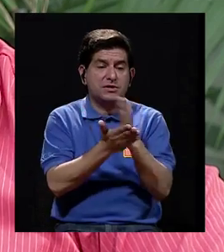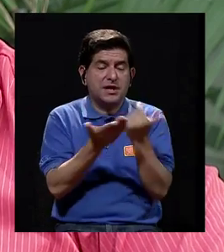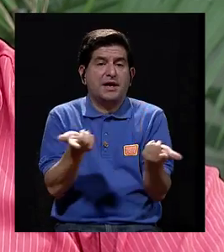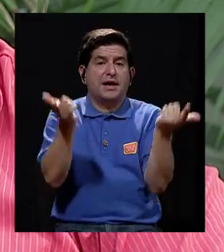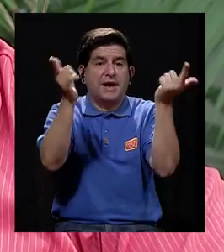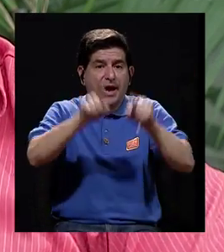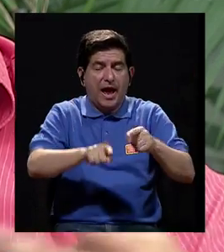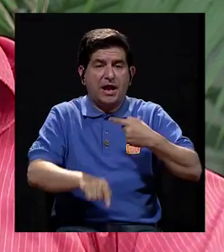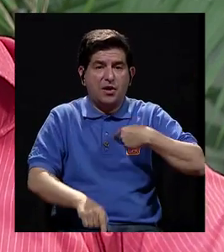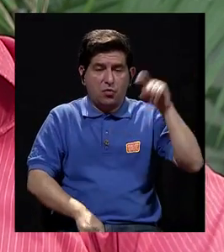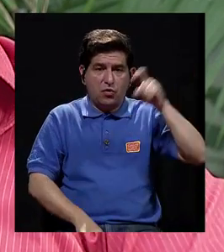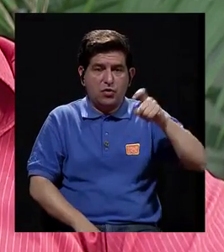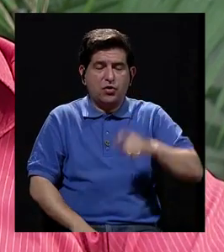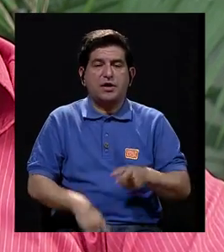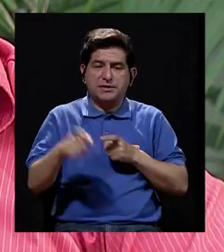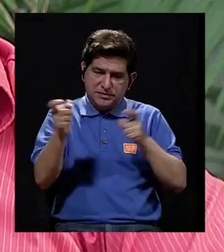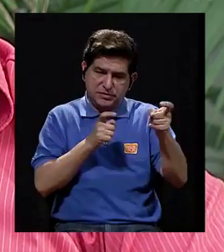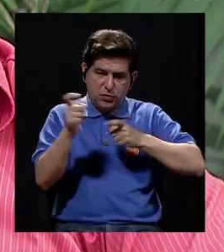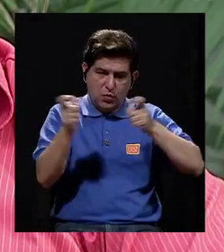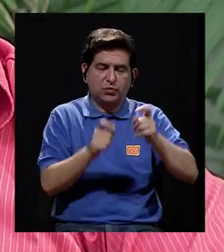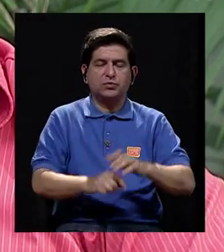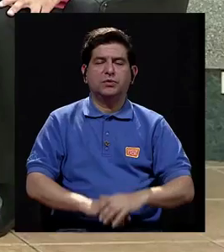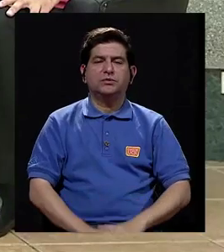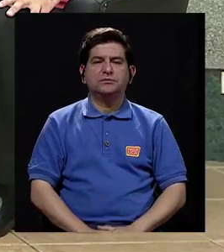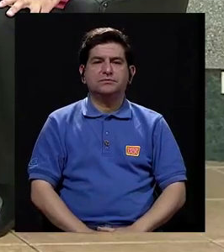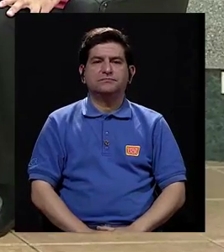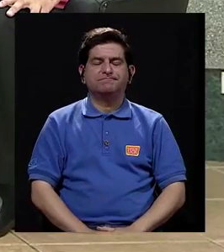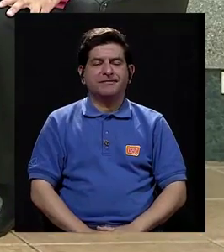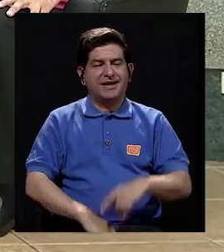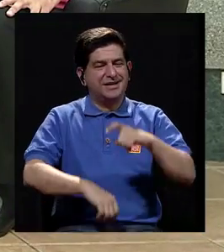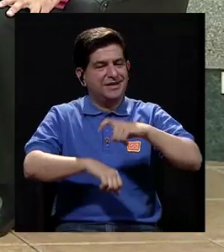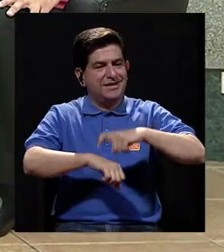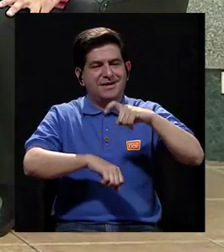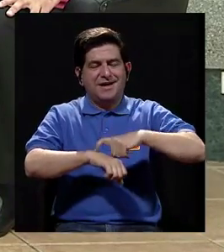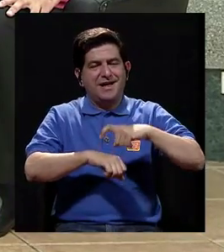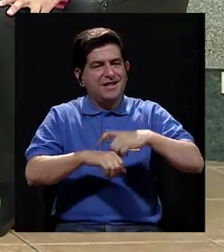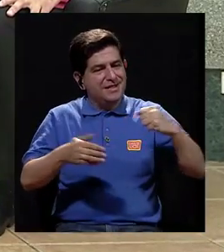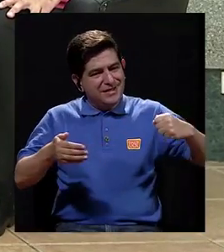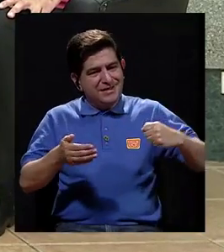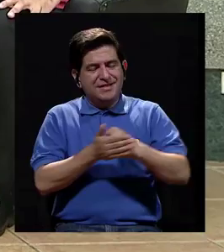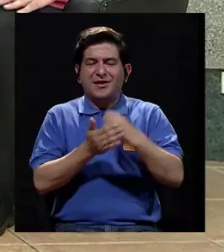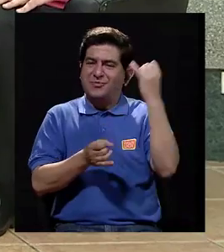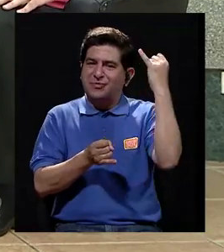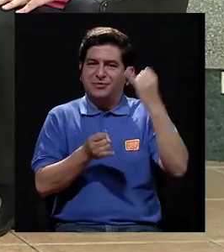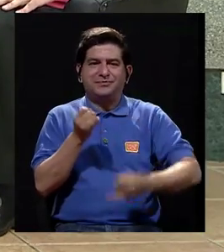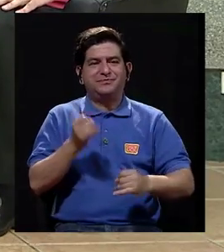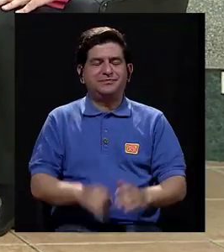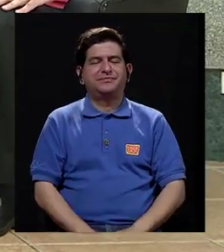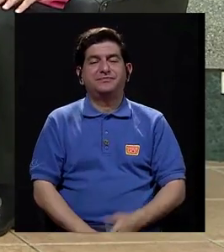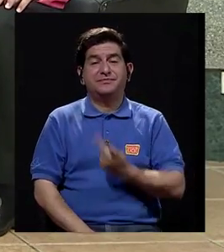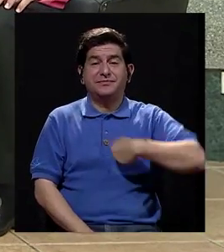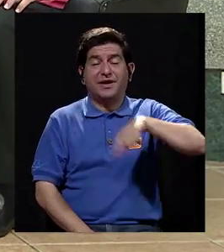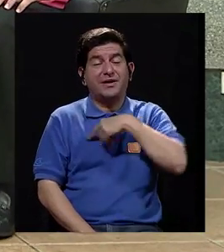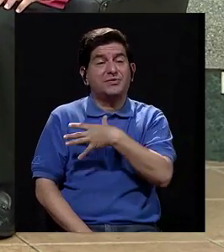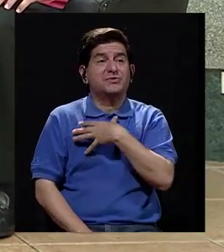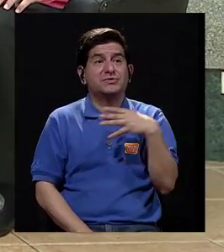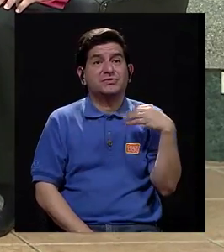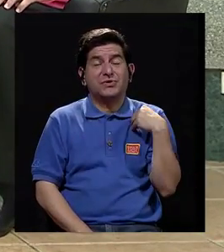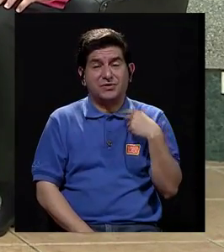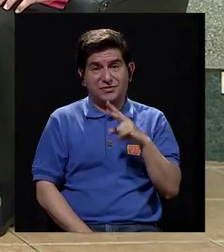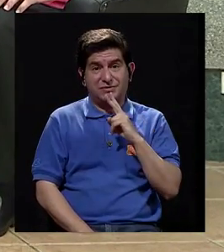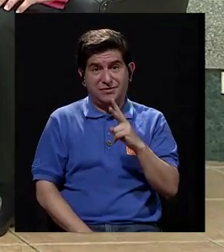que algo está pasando y que debo de ponerme en control. Bueno, Randal, el tiempo, pues, lamentablemente nos ha ganado, nos hubiera gustado,